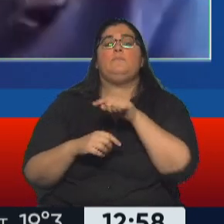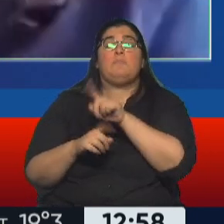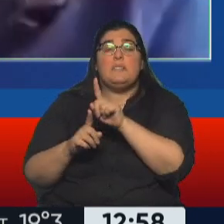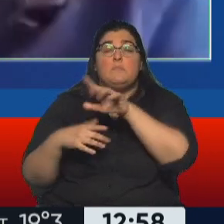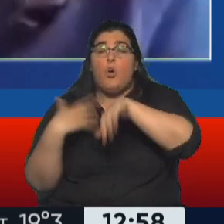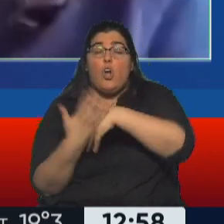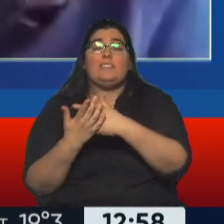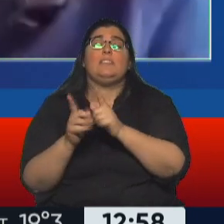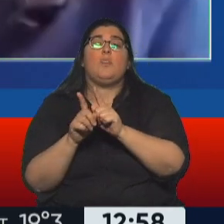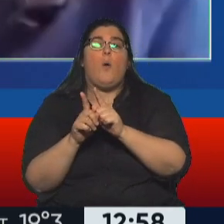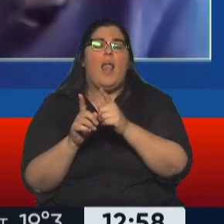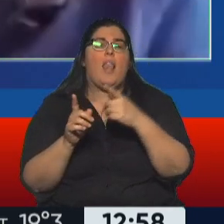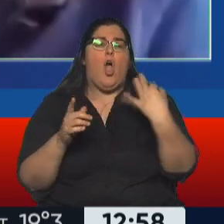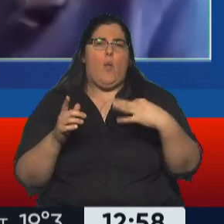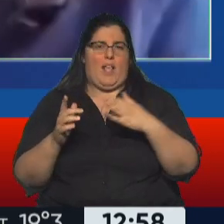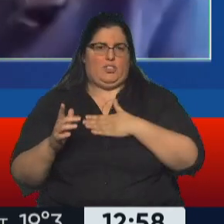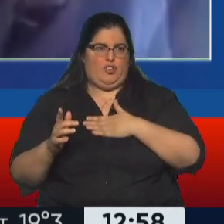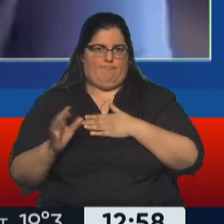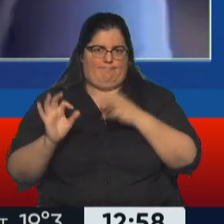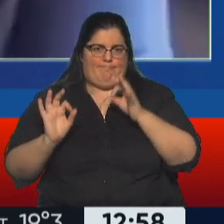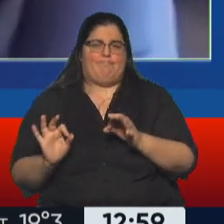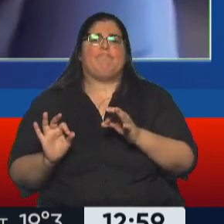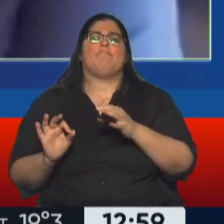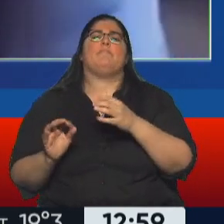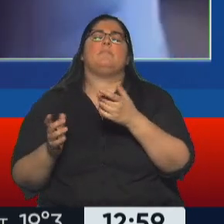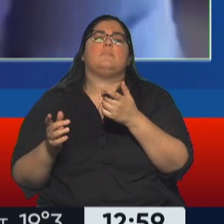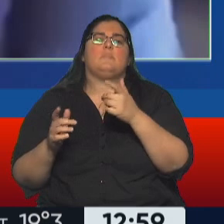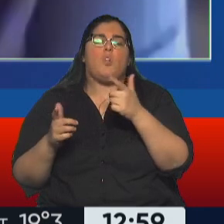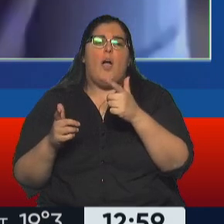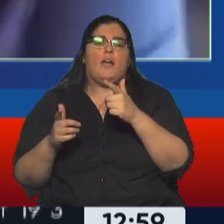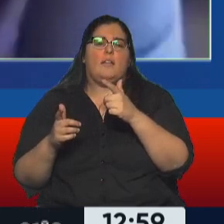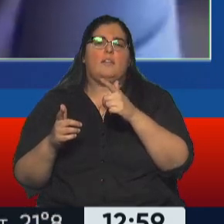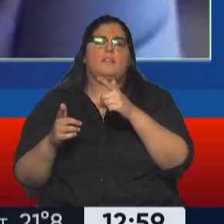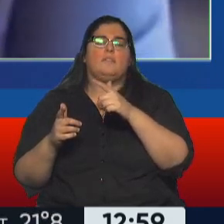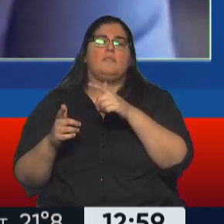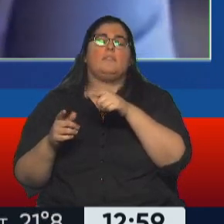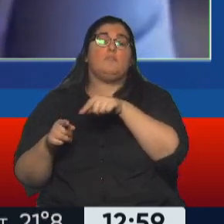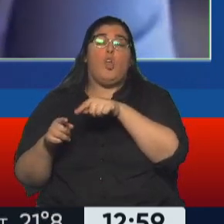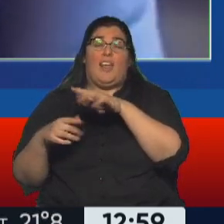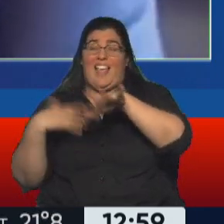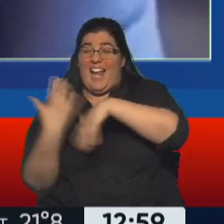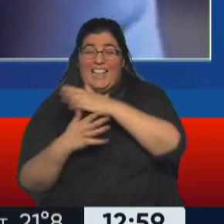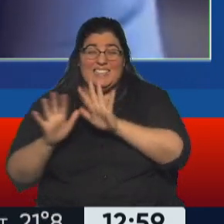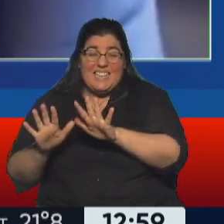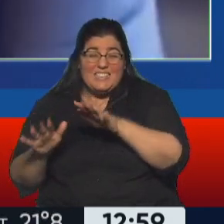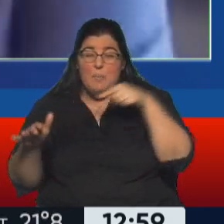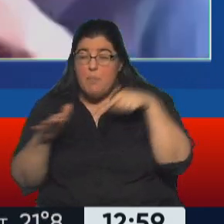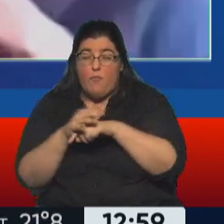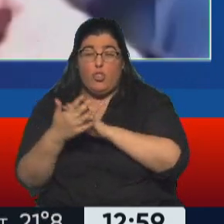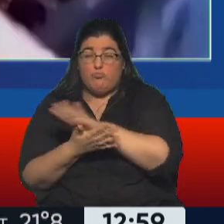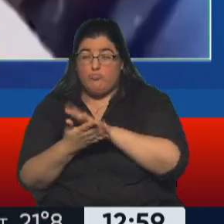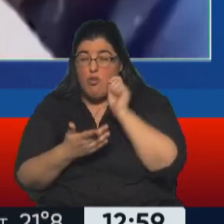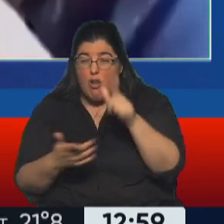legitimidad a través de un camino constitucional, que no te garantiza que una crisis así de profunda sea resuelta. Y la gran